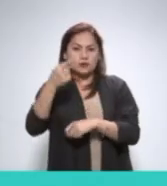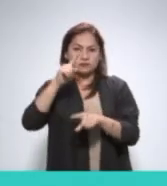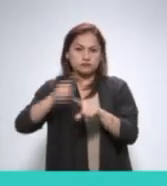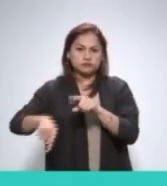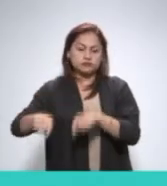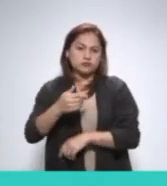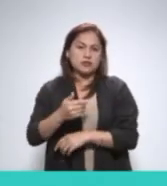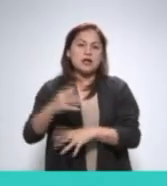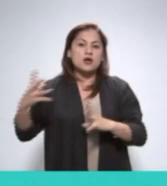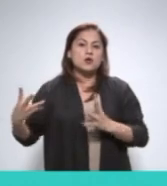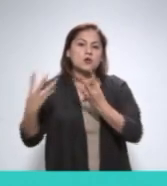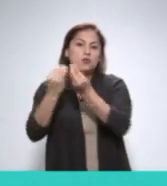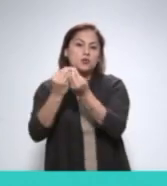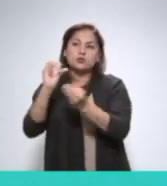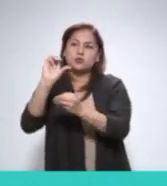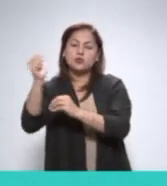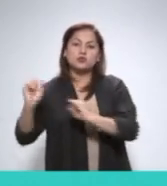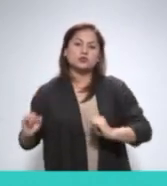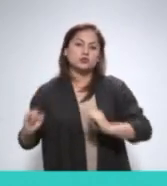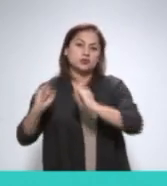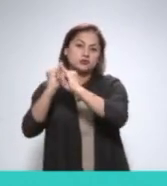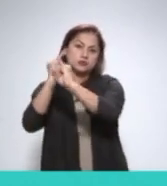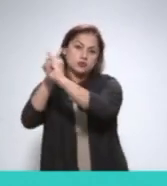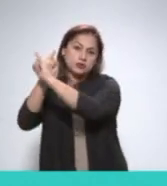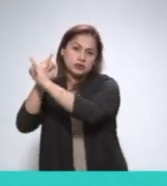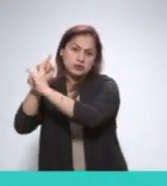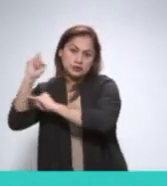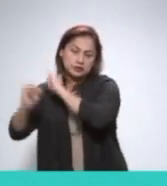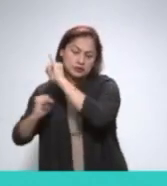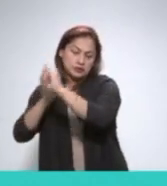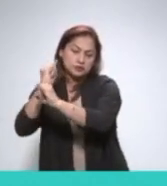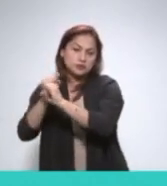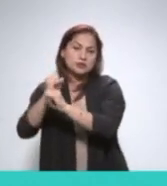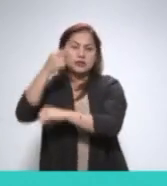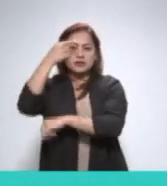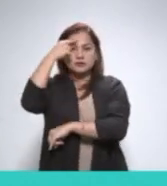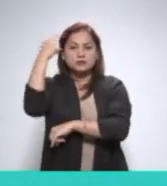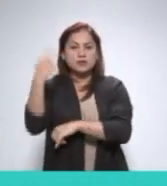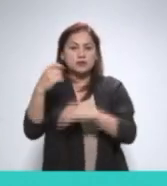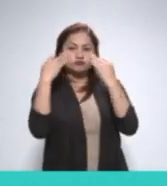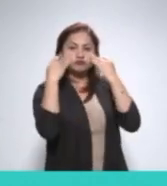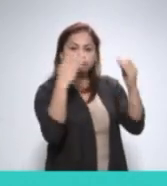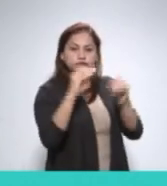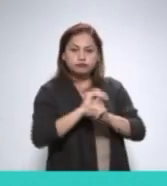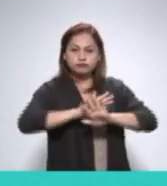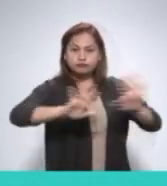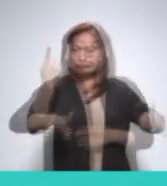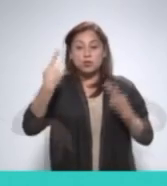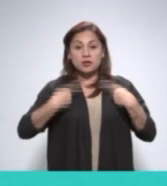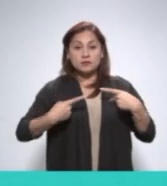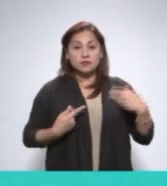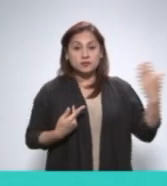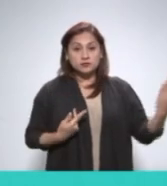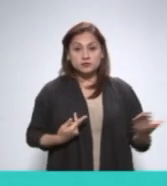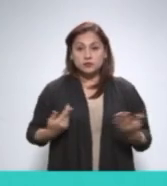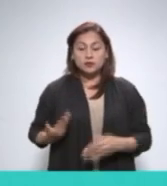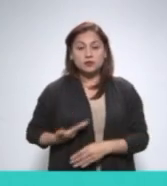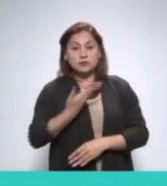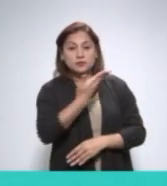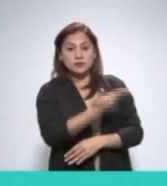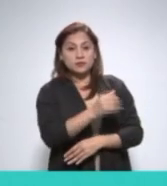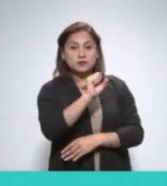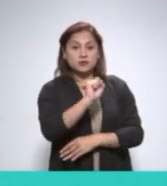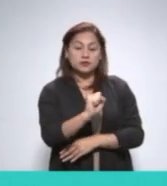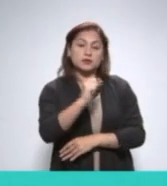calcula los egresos del gobierno federal y de la administración pública para estatal, haciéndolos compatibles con la disponibilidad de recursos y en atención a las